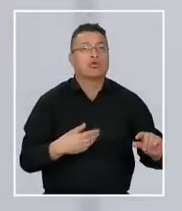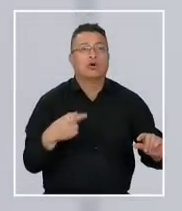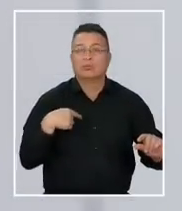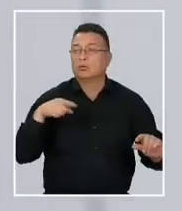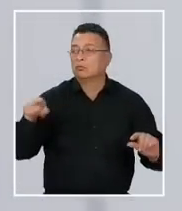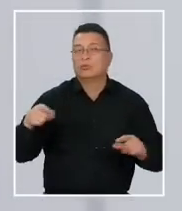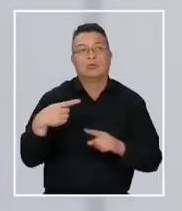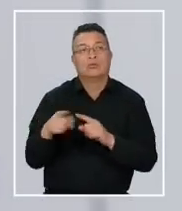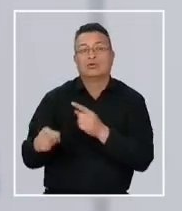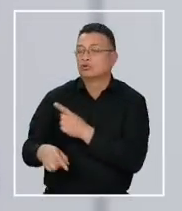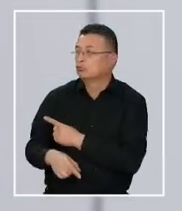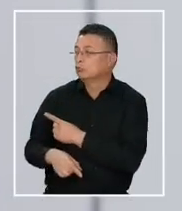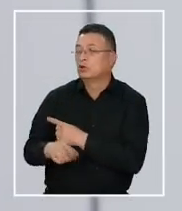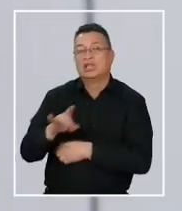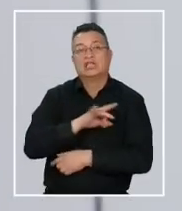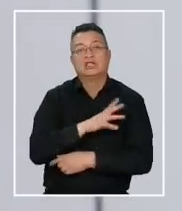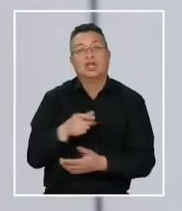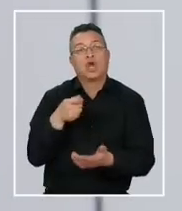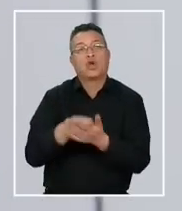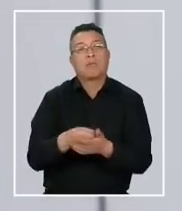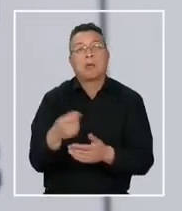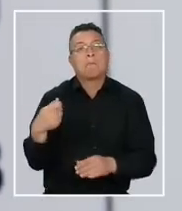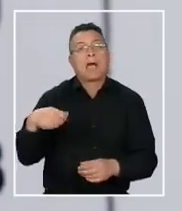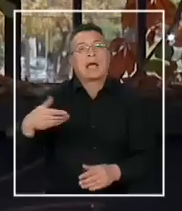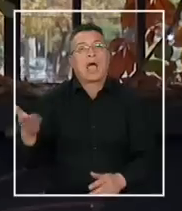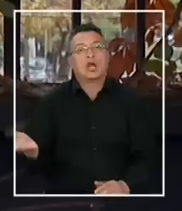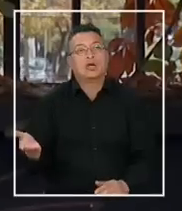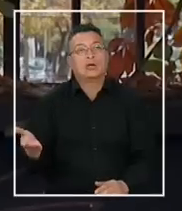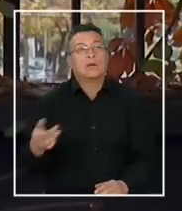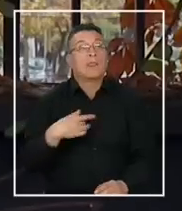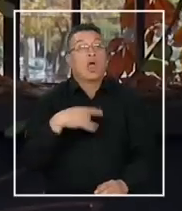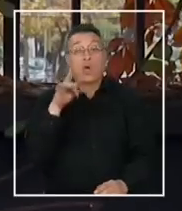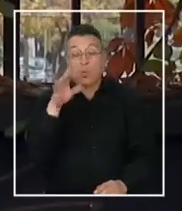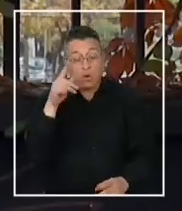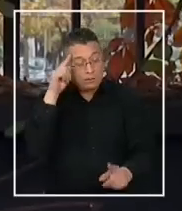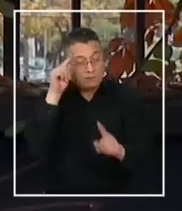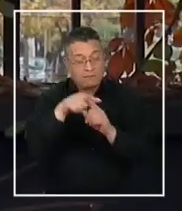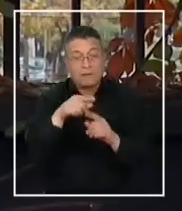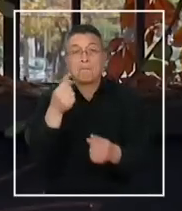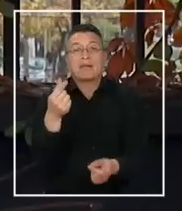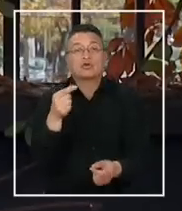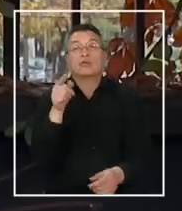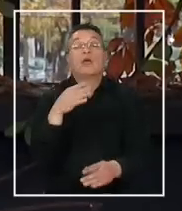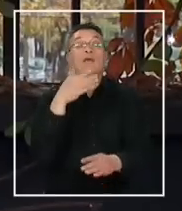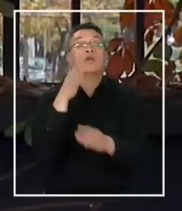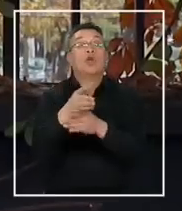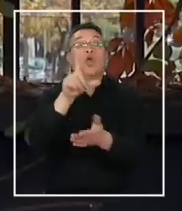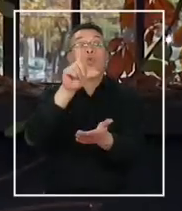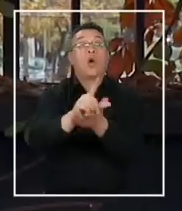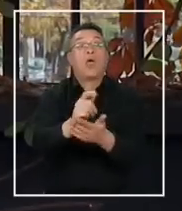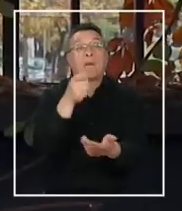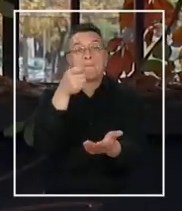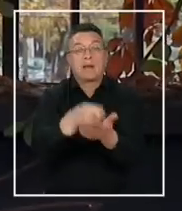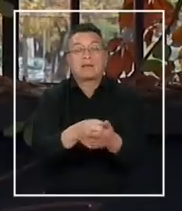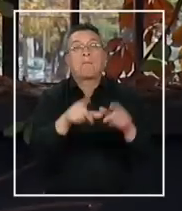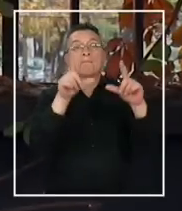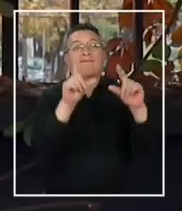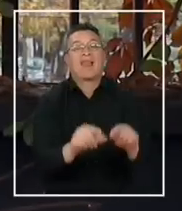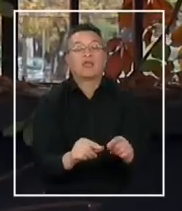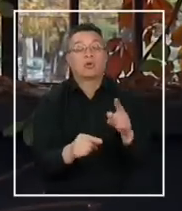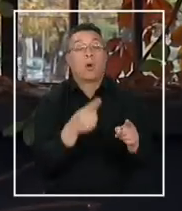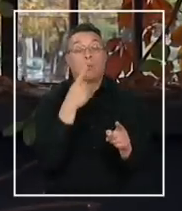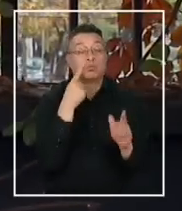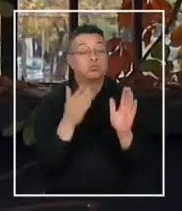orden que aparece en el portal de Chile Compra. El único criterio debería ser el precio. Si yo quiero viajar a tal lugar, tengo que comprar el pasaje más barato,